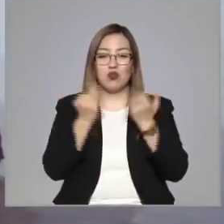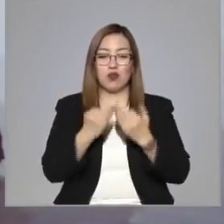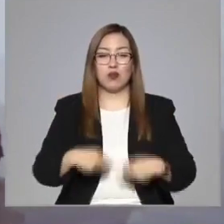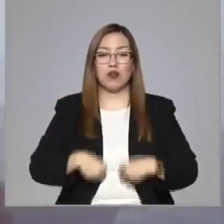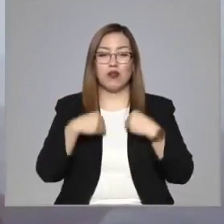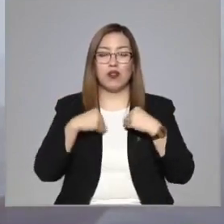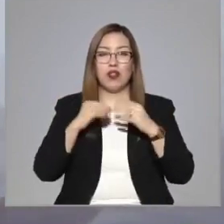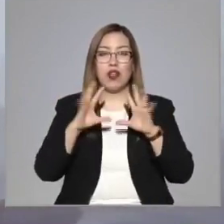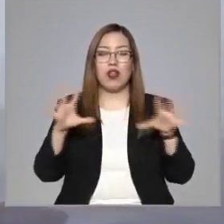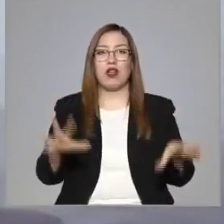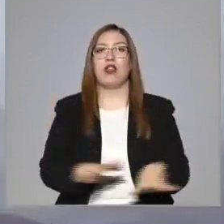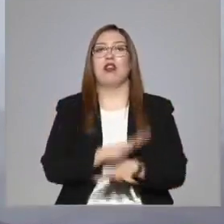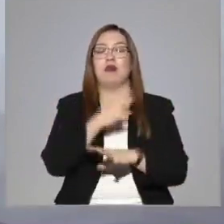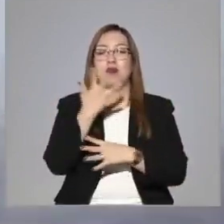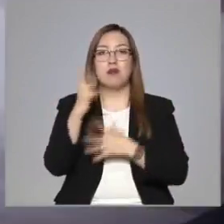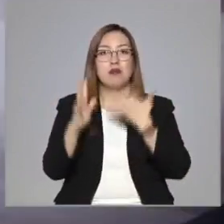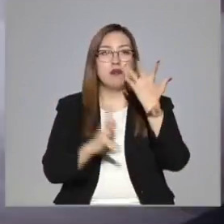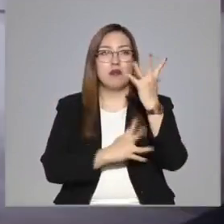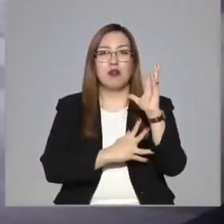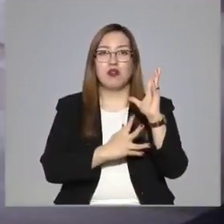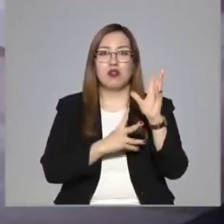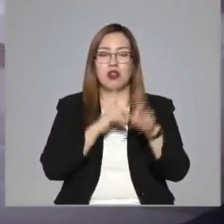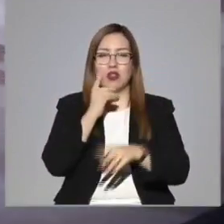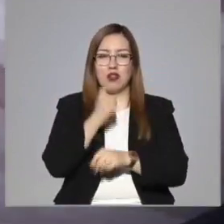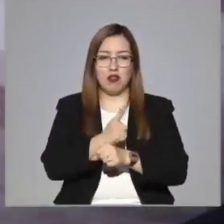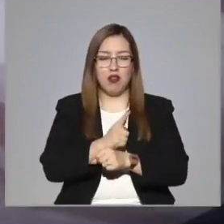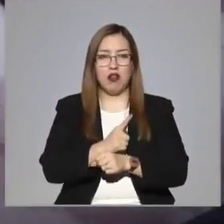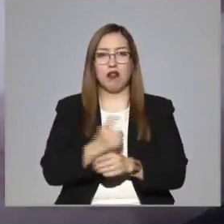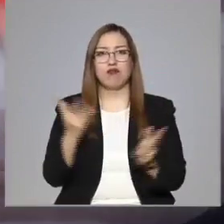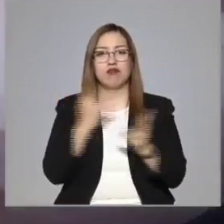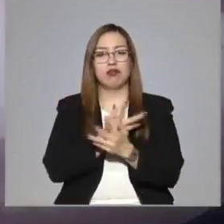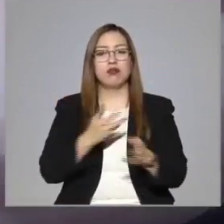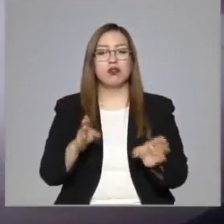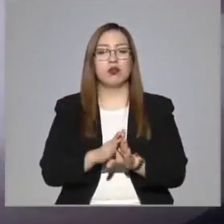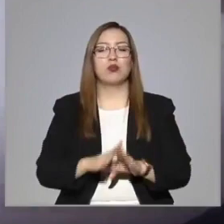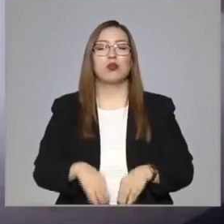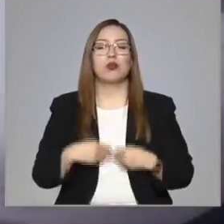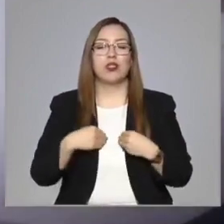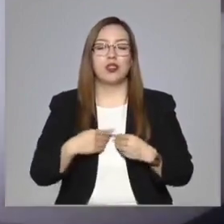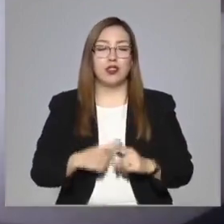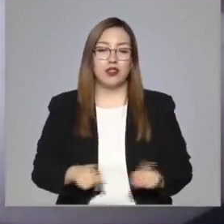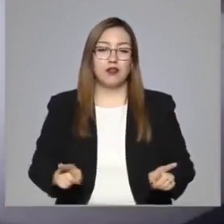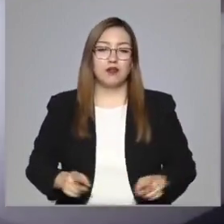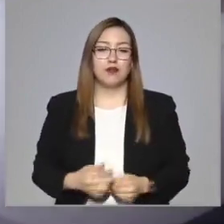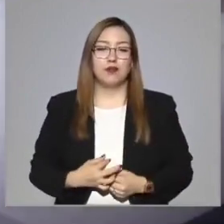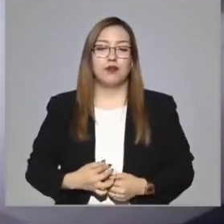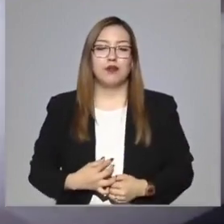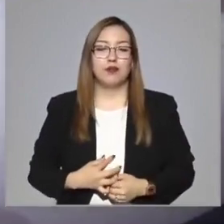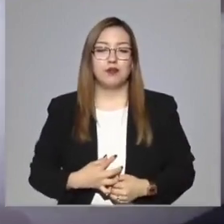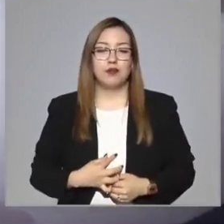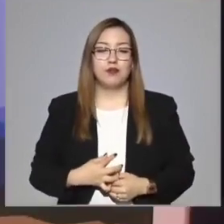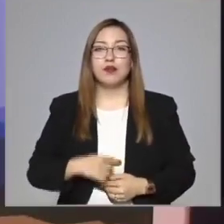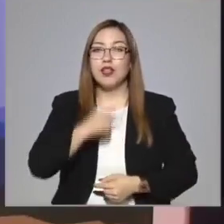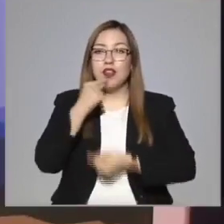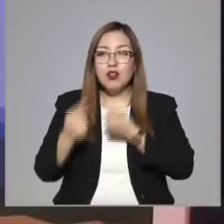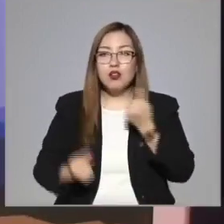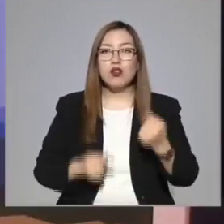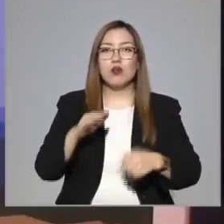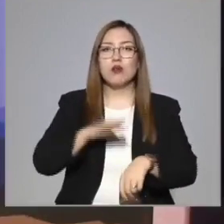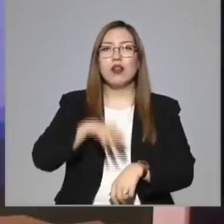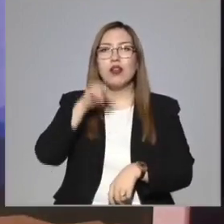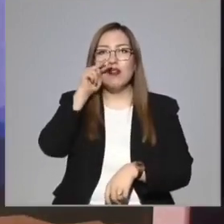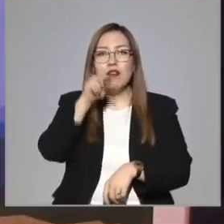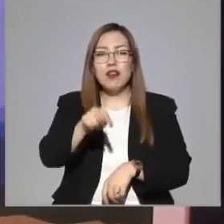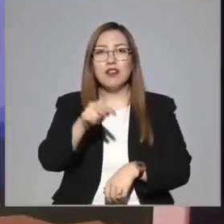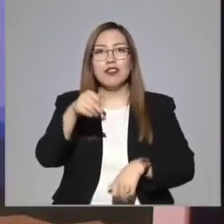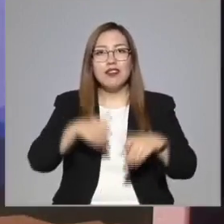el orden que tienen. Yo creo que Solito y yo queremos que las infancias se proyecten más hacia el teatro, que vean en